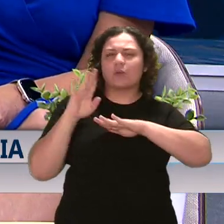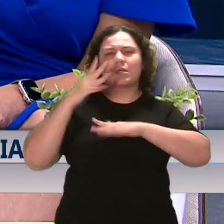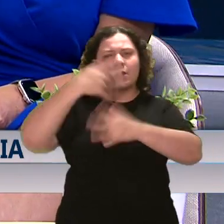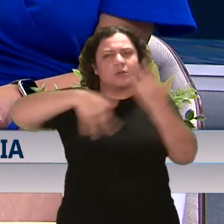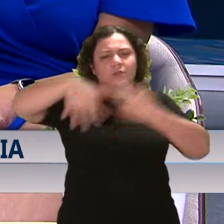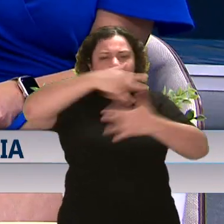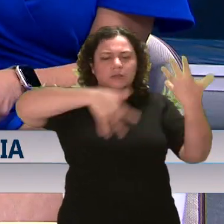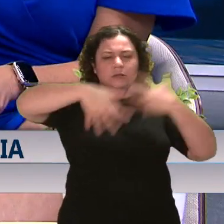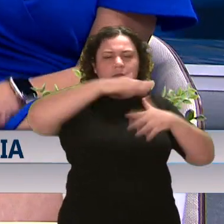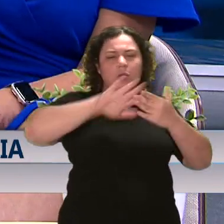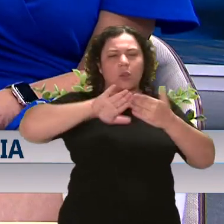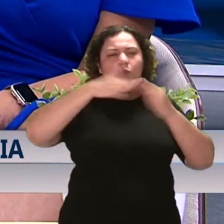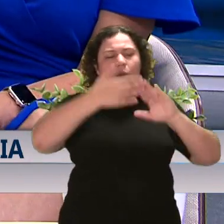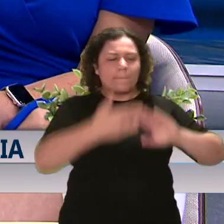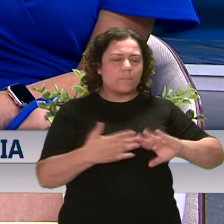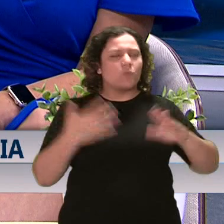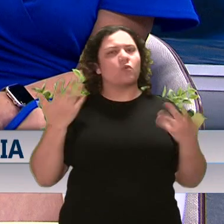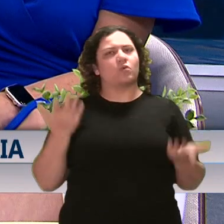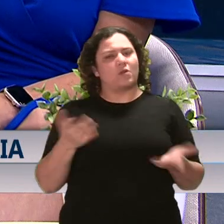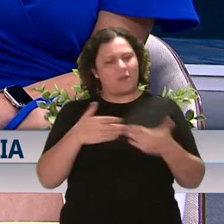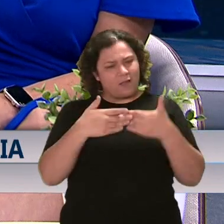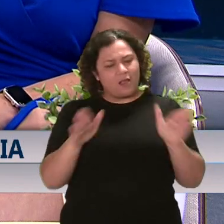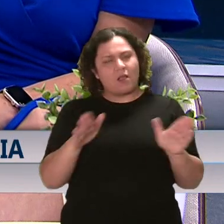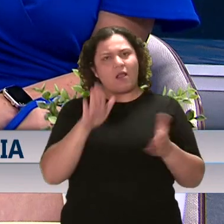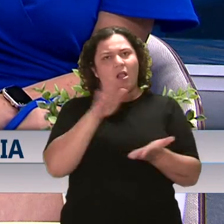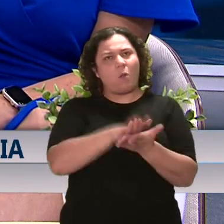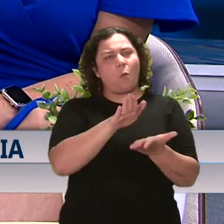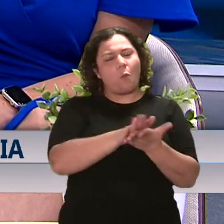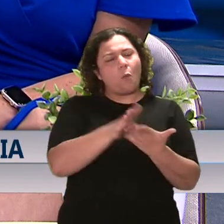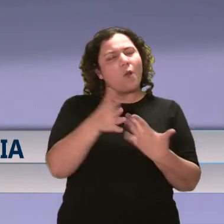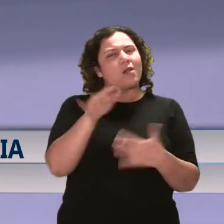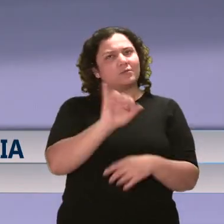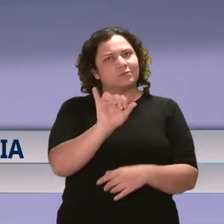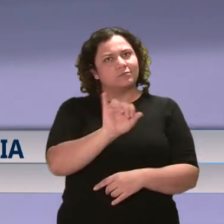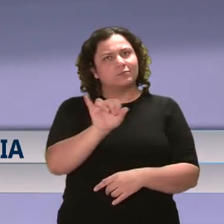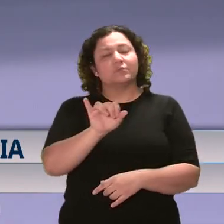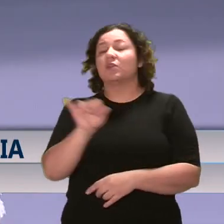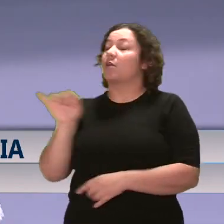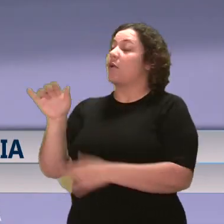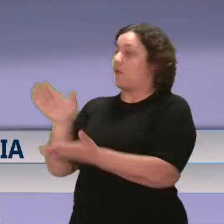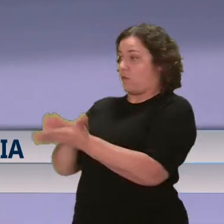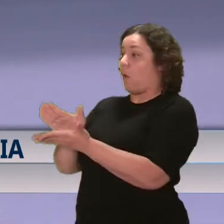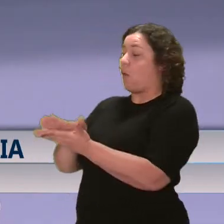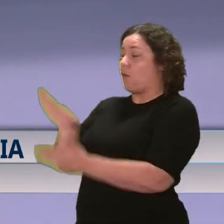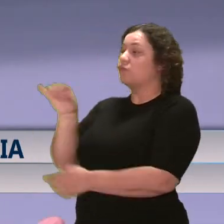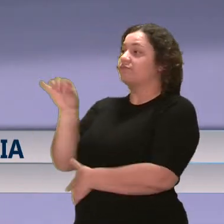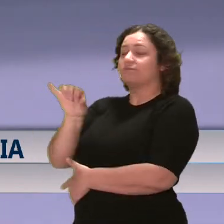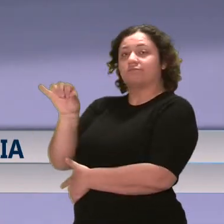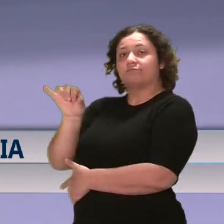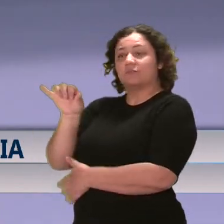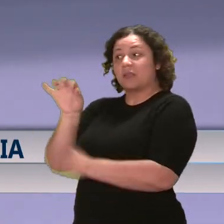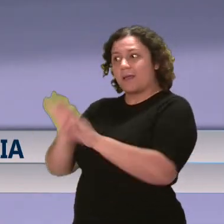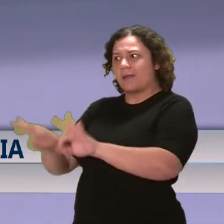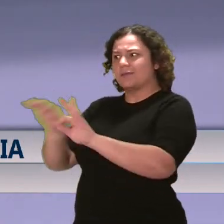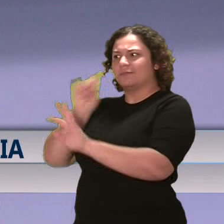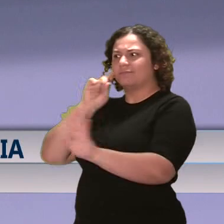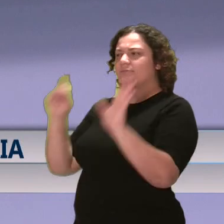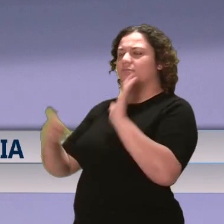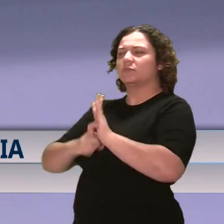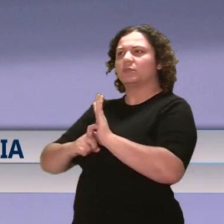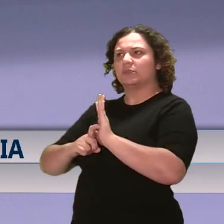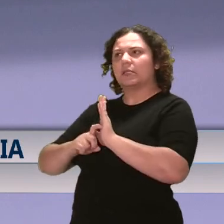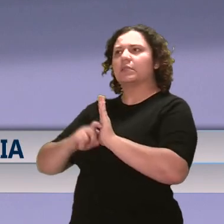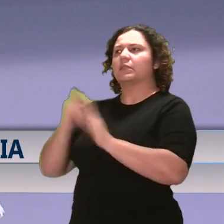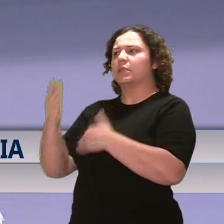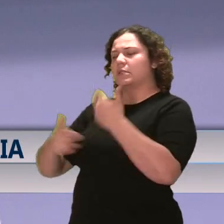social, en su comunidad, y en general, y en la escuela también. En la escuela. Así que es importante reconocer, ¿verdad?, que durante ese